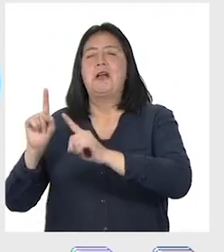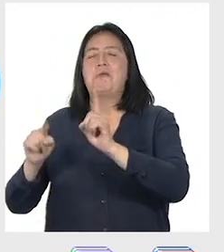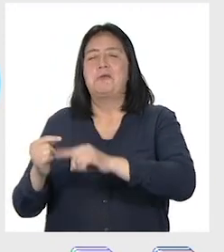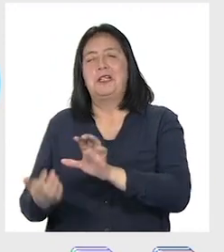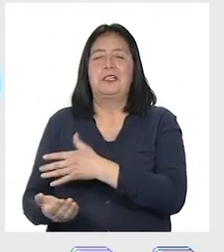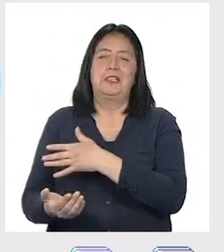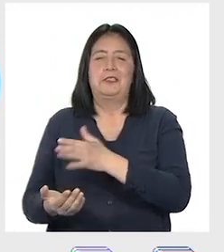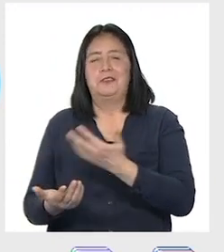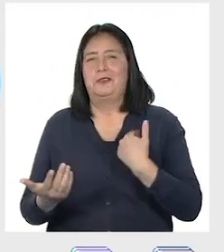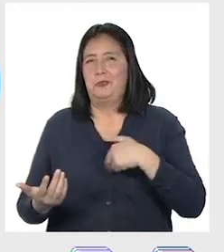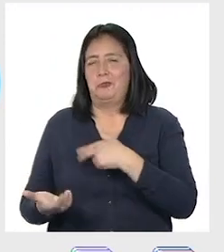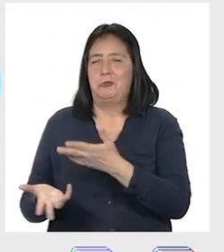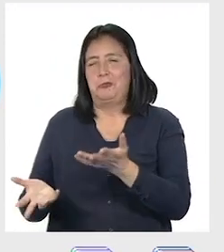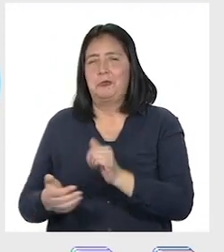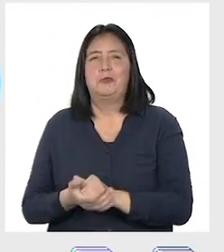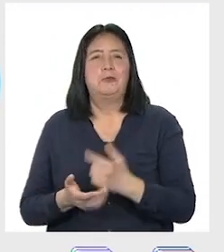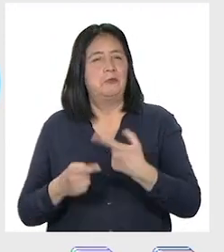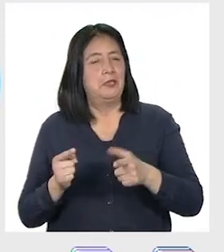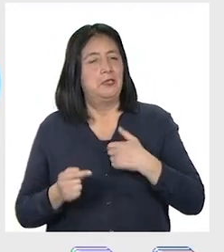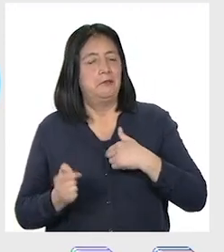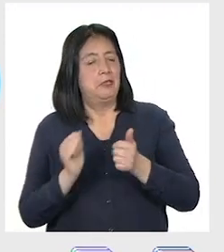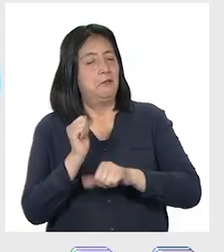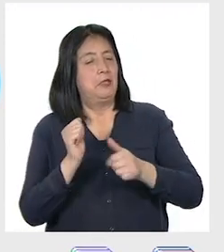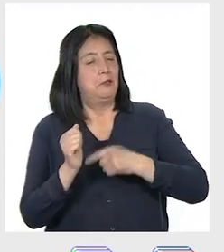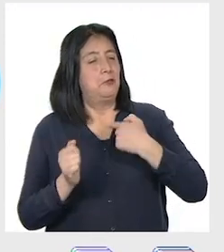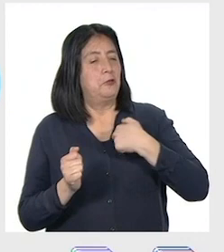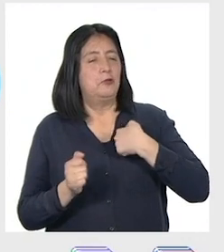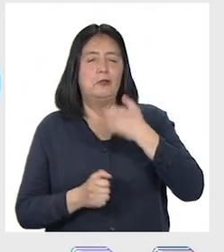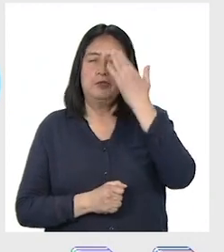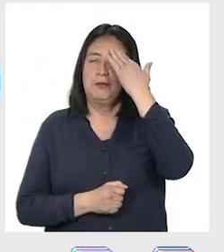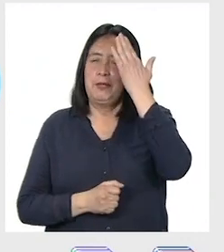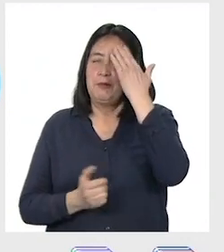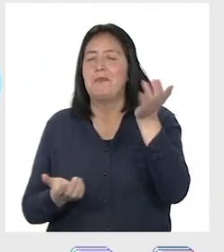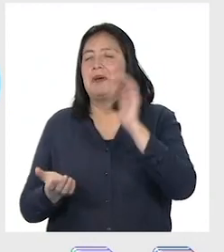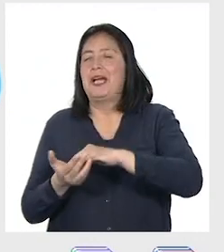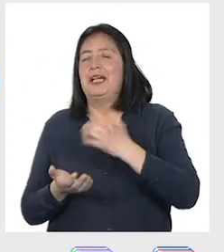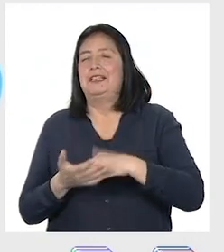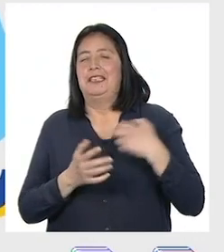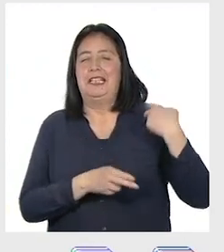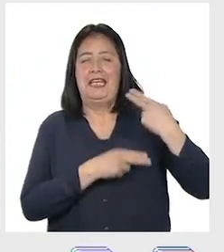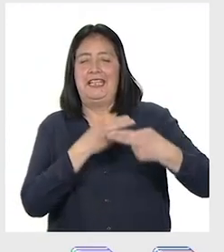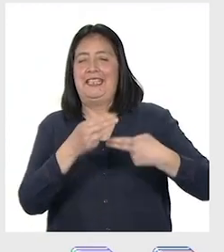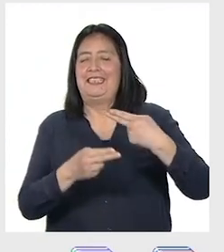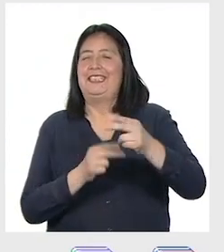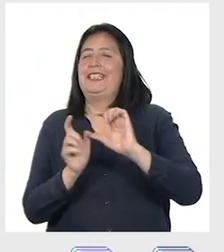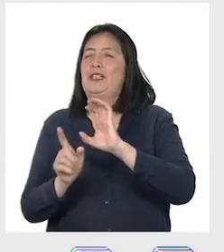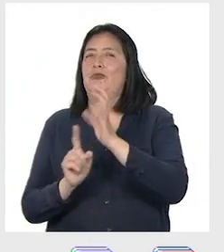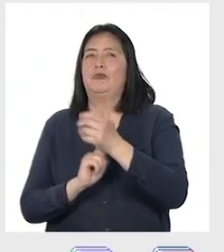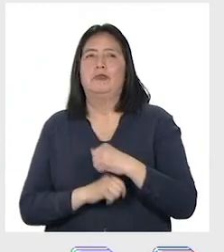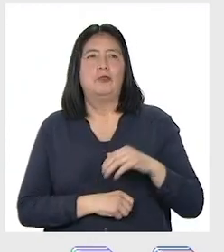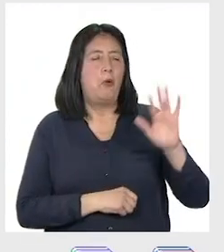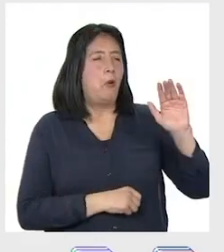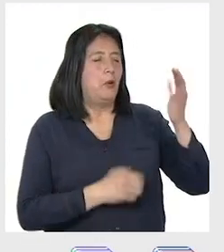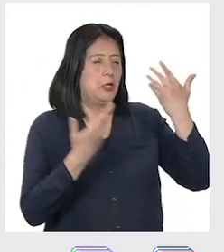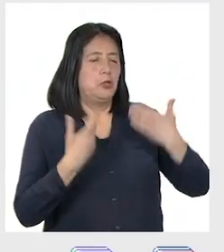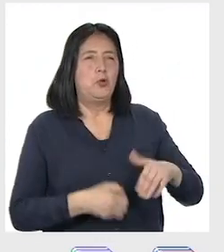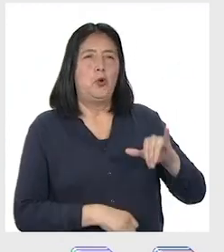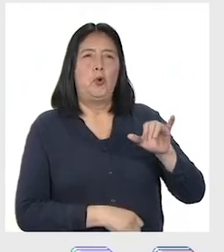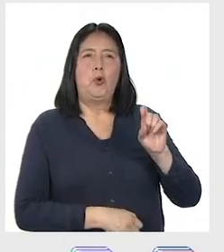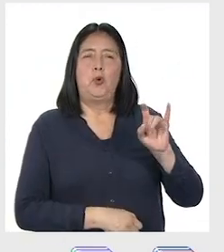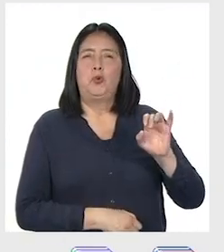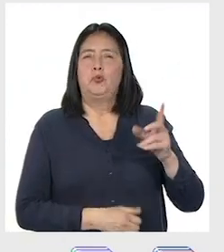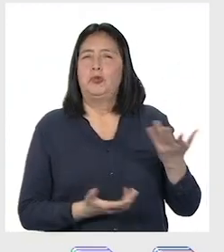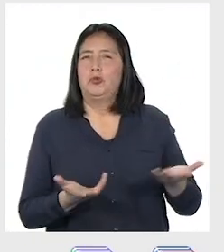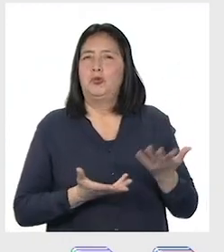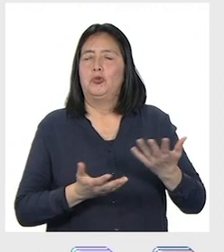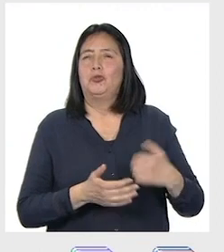canciones con nosotros para que mi hermano y yo conozcamos más de nuestra herencia cultural. Hola, soy Josué y